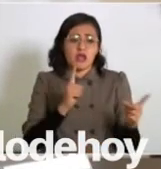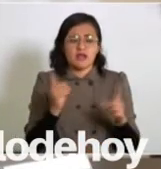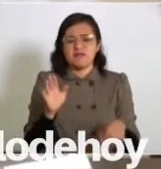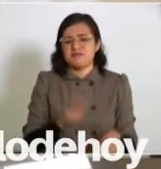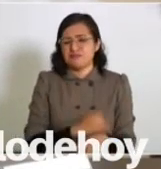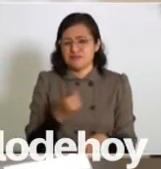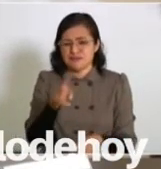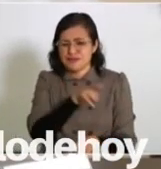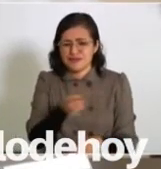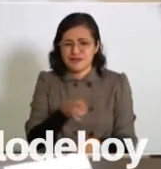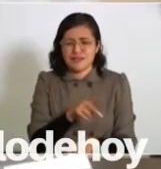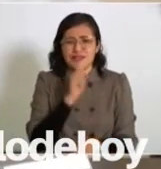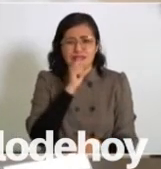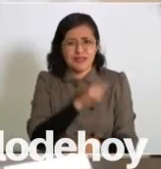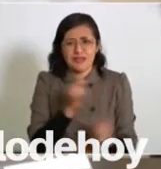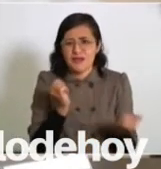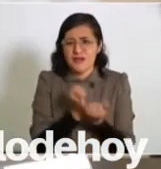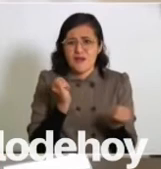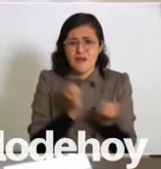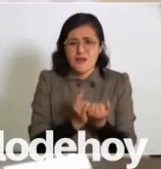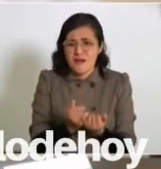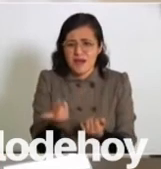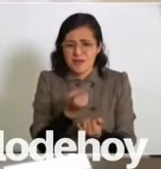porque son igualitos.